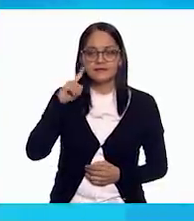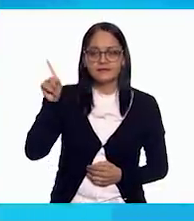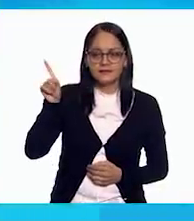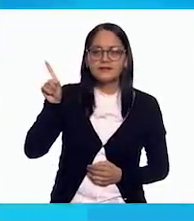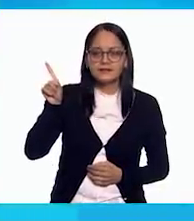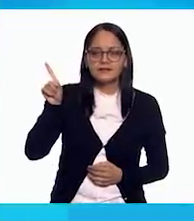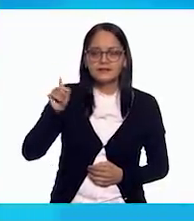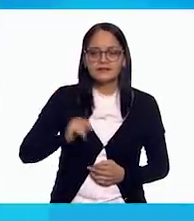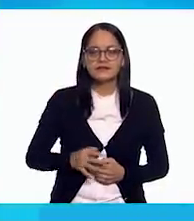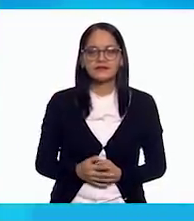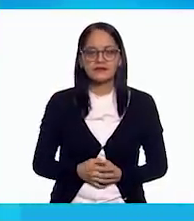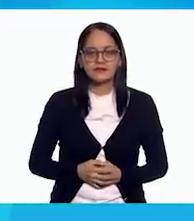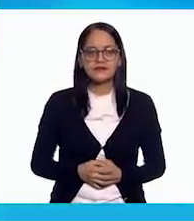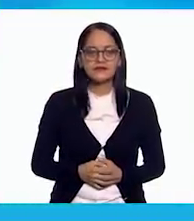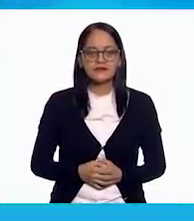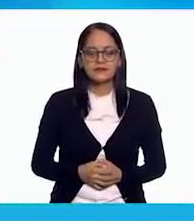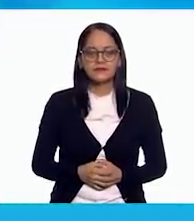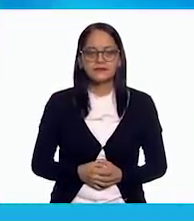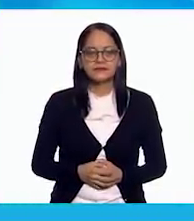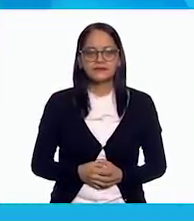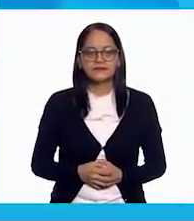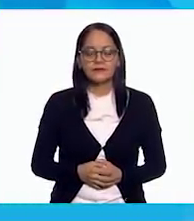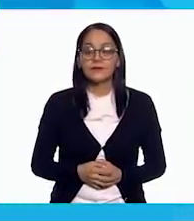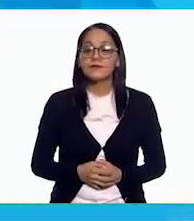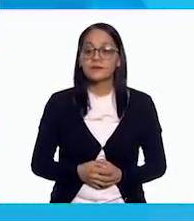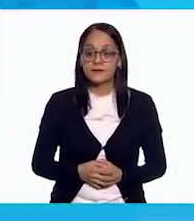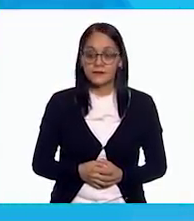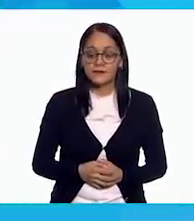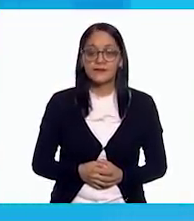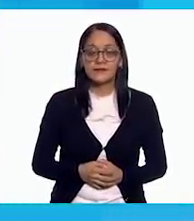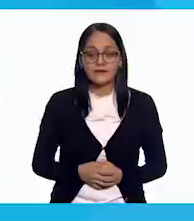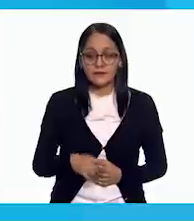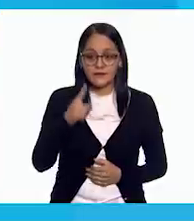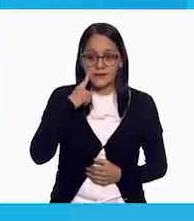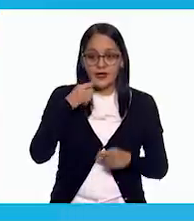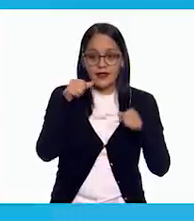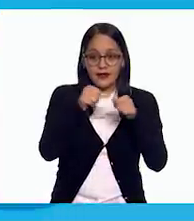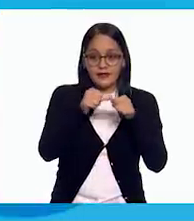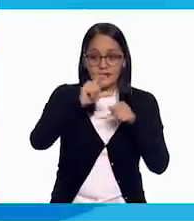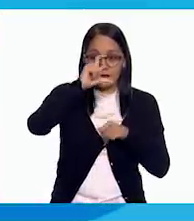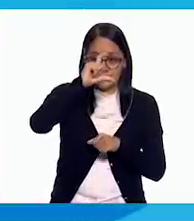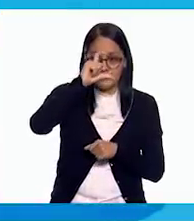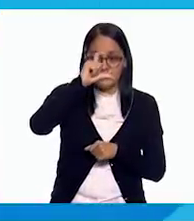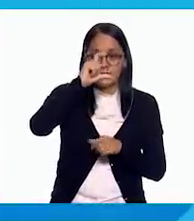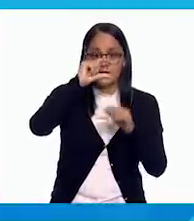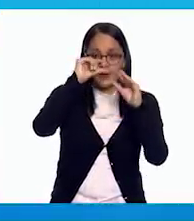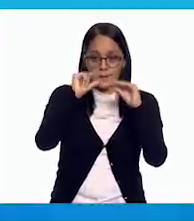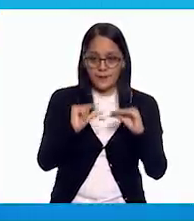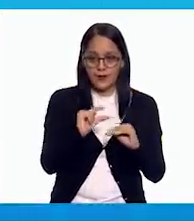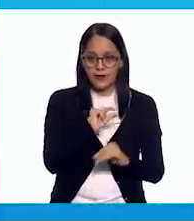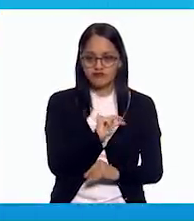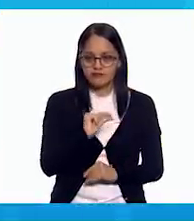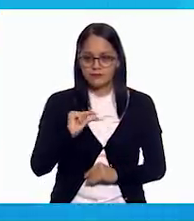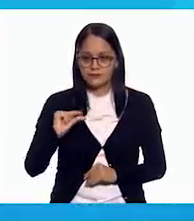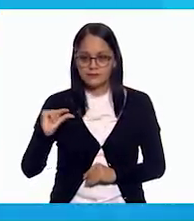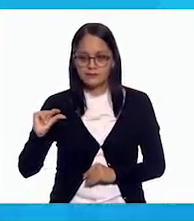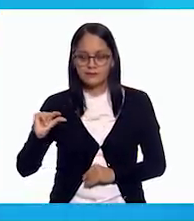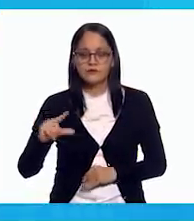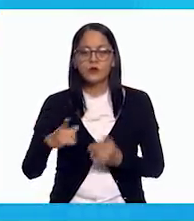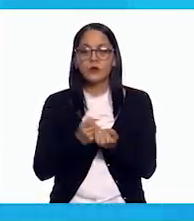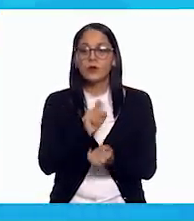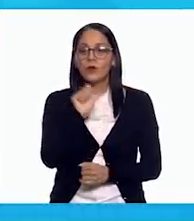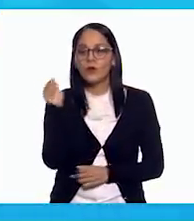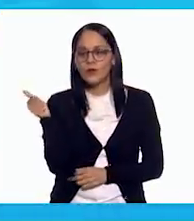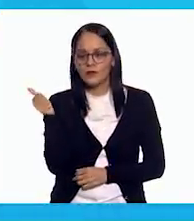Mira. ¿Qué? ¿Qué? ¿Qué? Observa. ¿Qué? Mayúsculas y abajo tiene minúsculas. Del